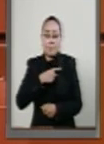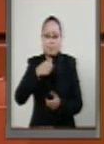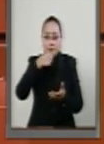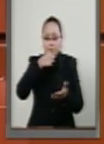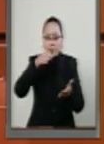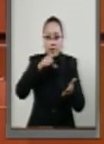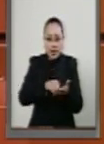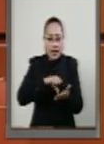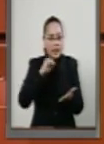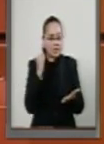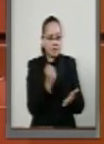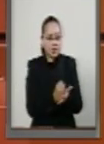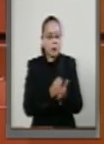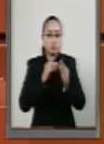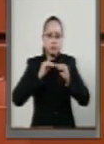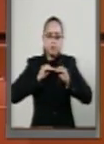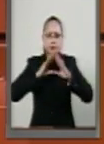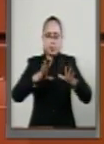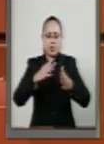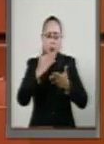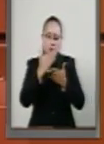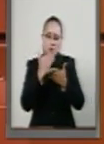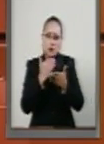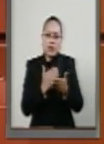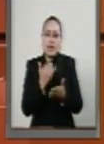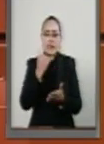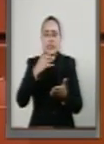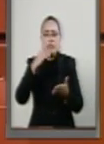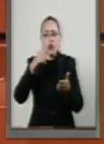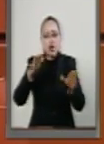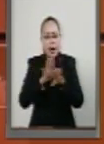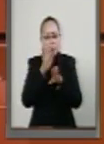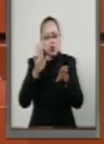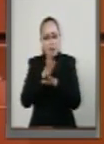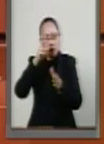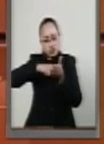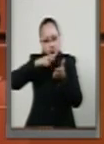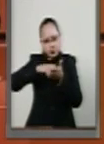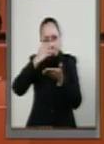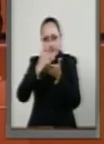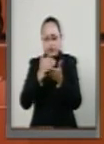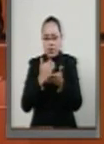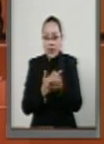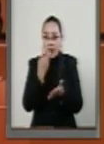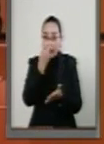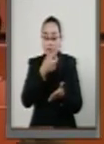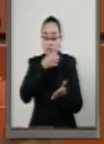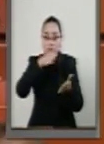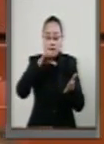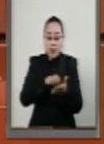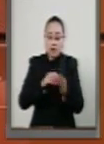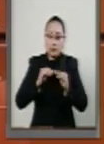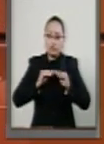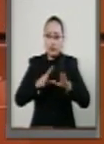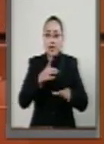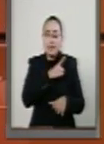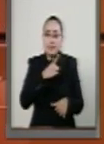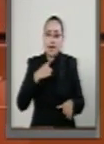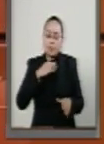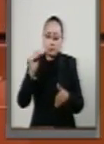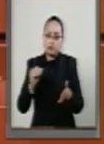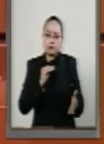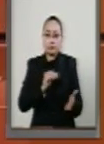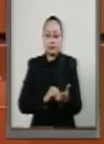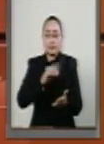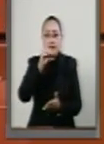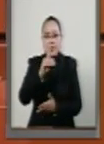Nacional Pesquera y sus actualizaciones. Dicha carta se debe publicar en el Diario Oficial